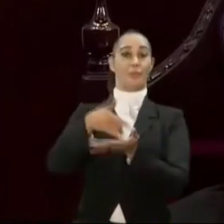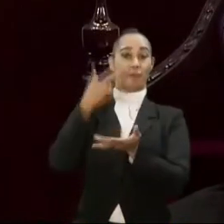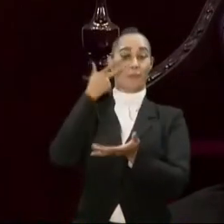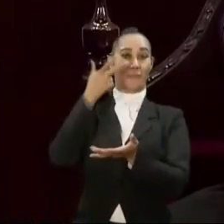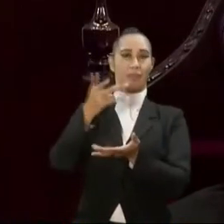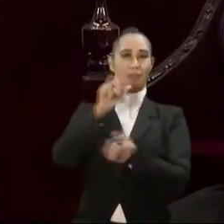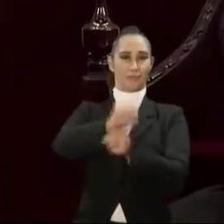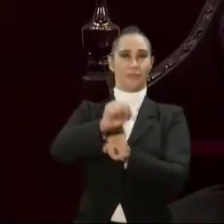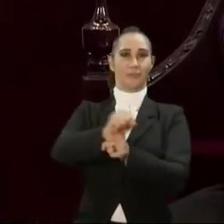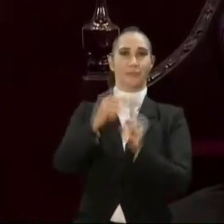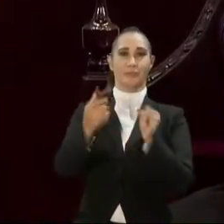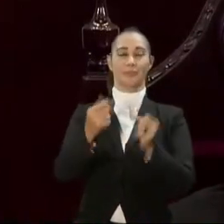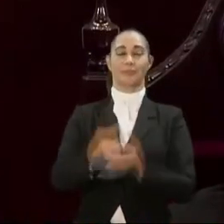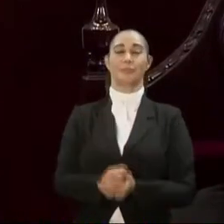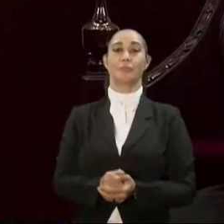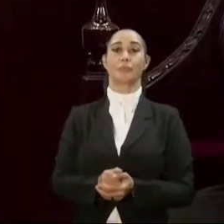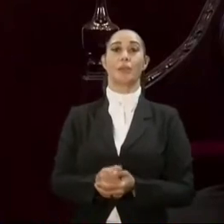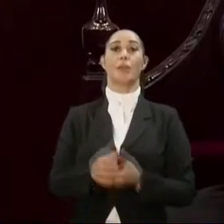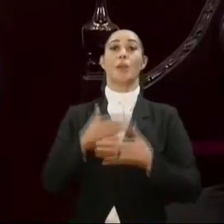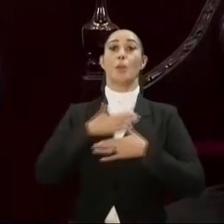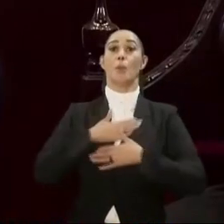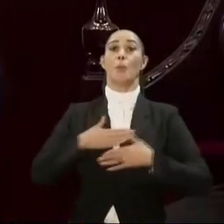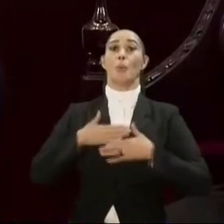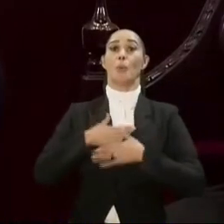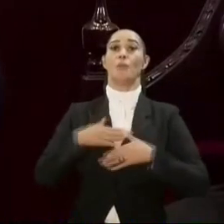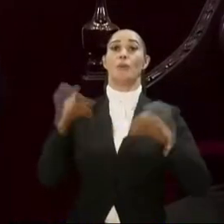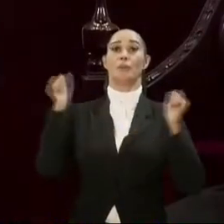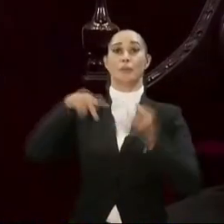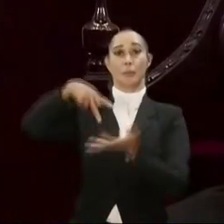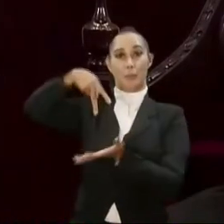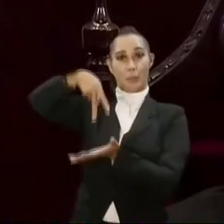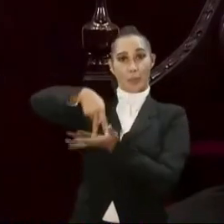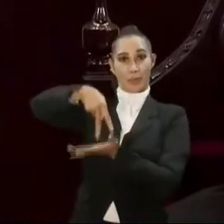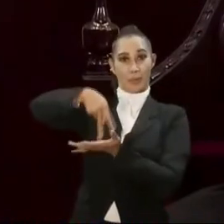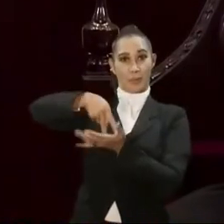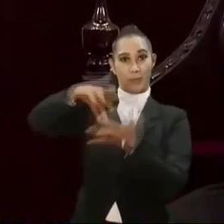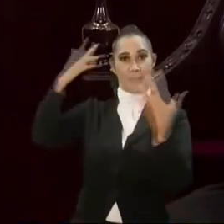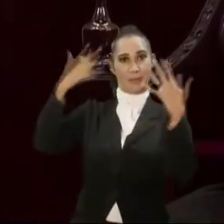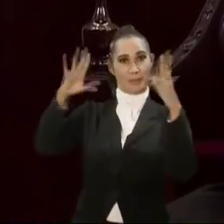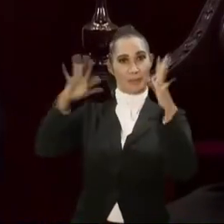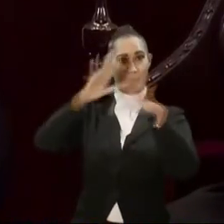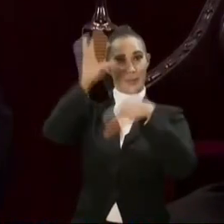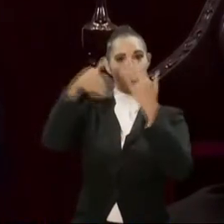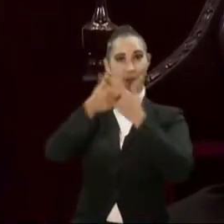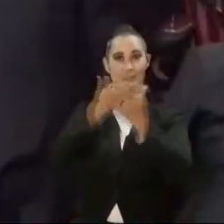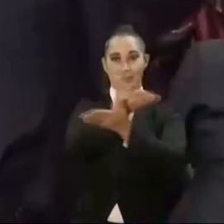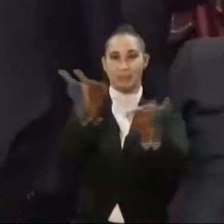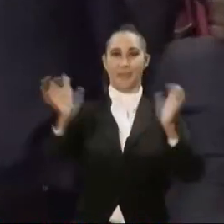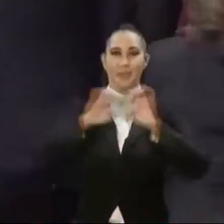trabajo y por favor, si se pueden parar y un aplauso para todos ellos.